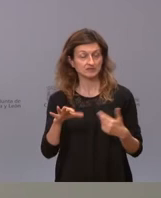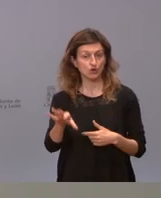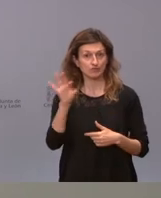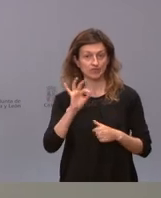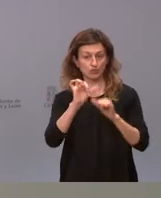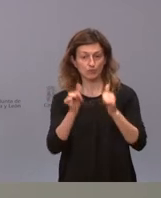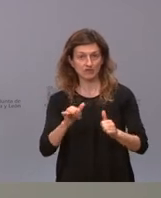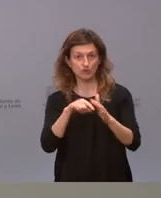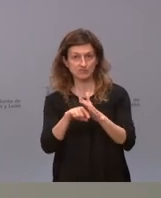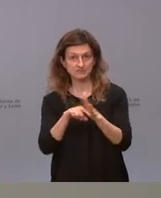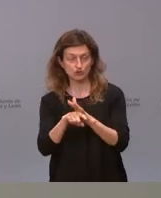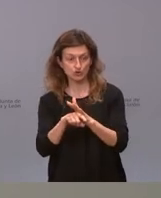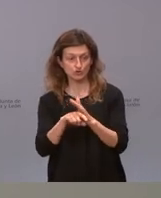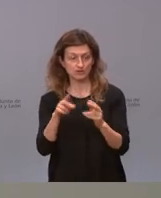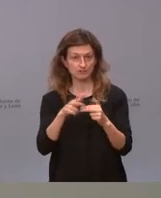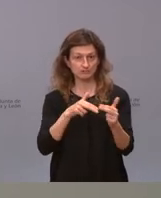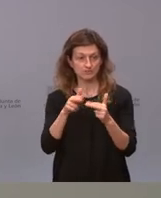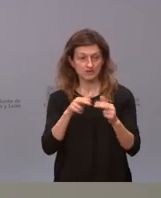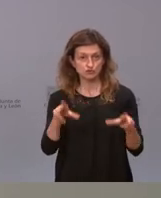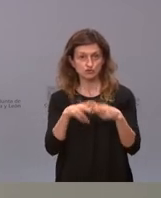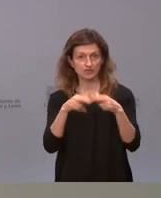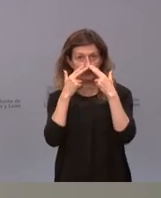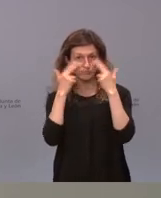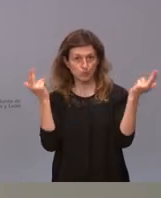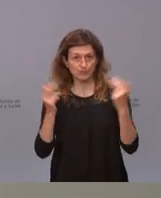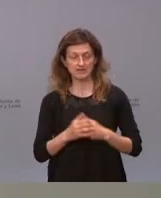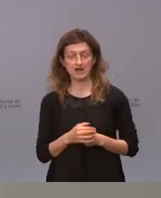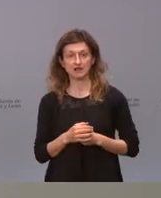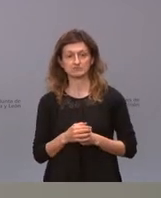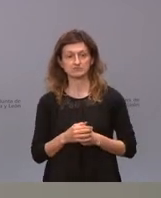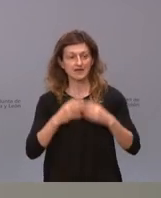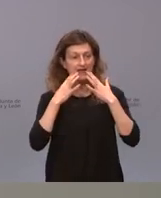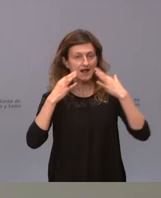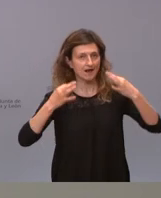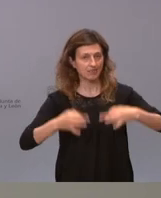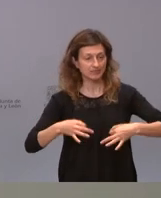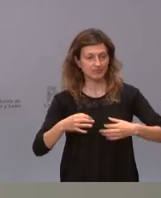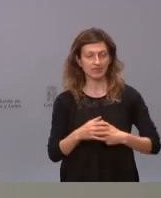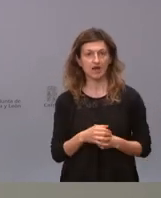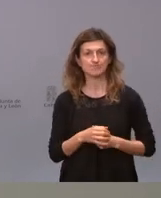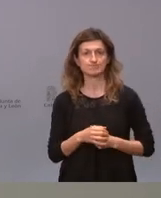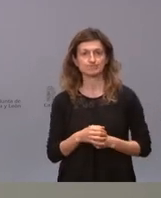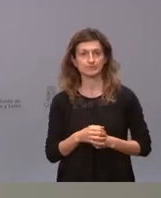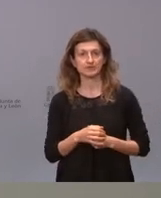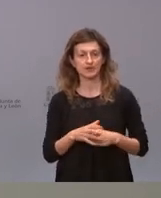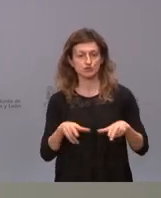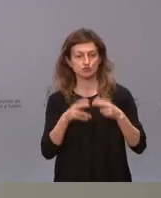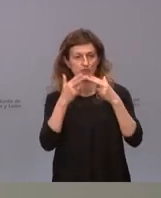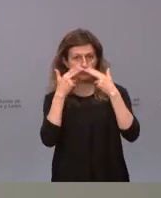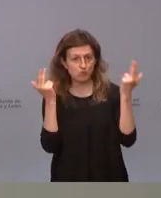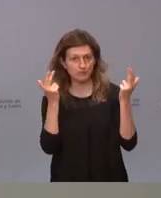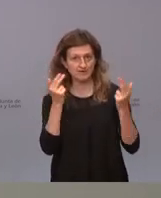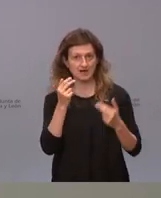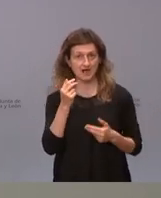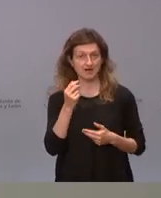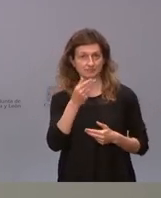el modelo de gestión y explotación por parte de la sociedad pública que garantiza pues una continuidad garantiza que es una entidad pública que no tiene ánimo de